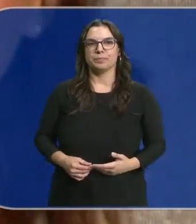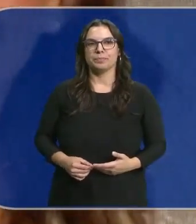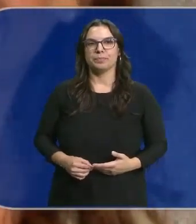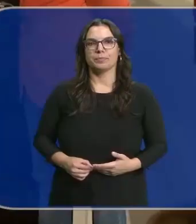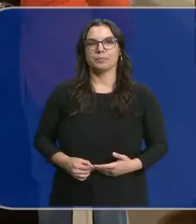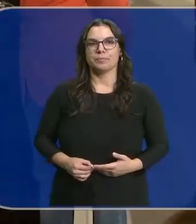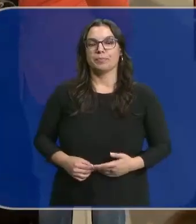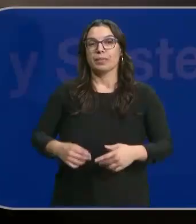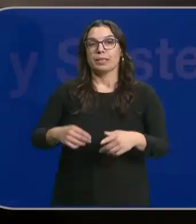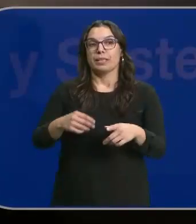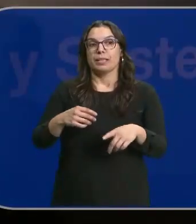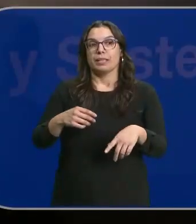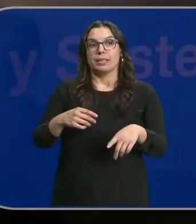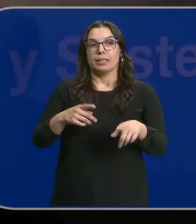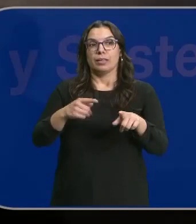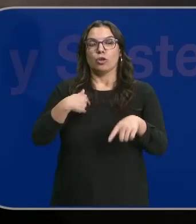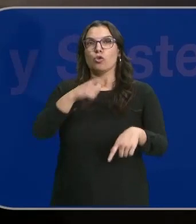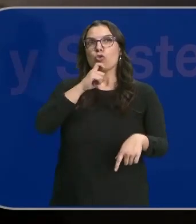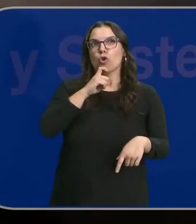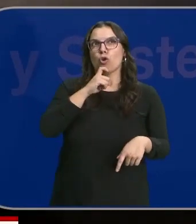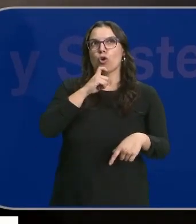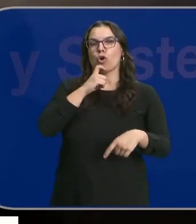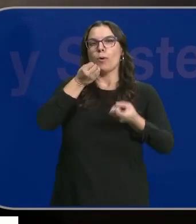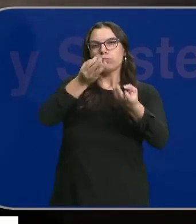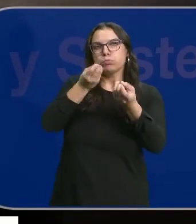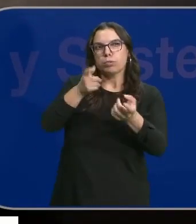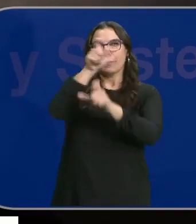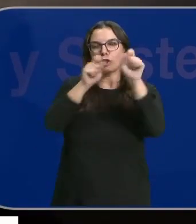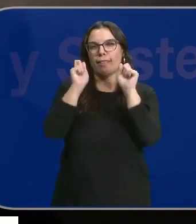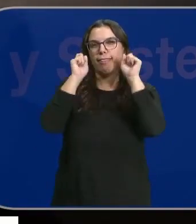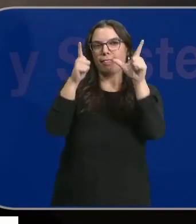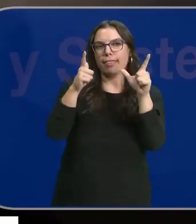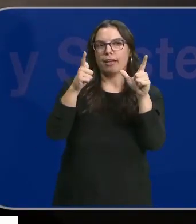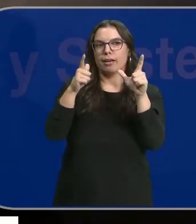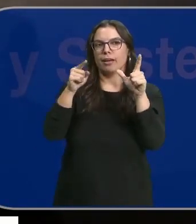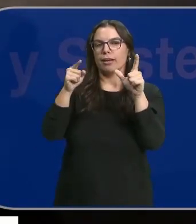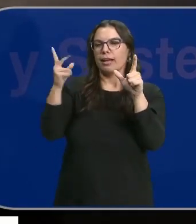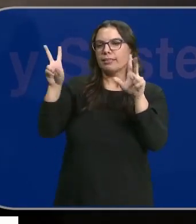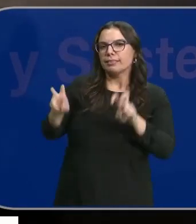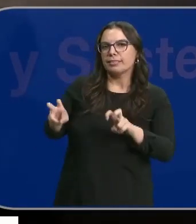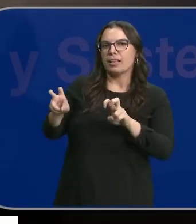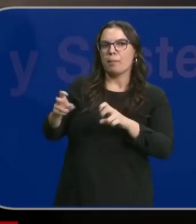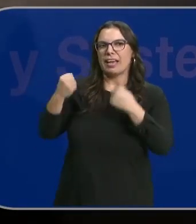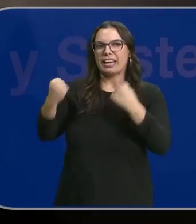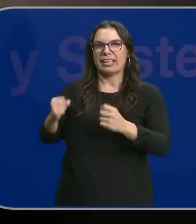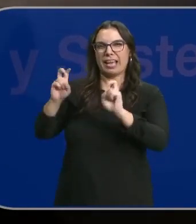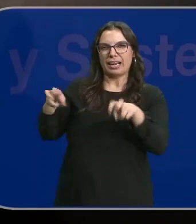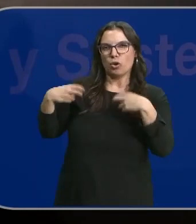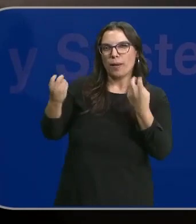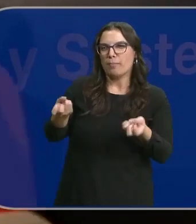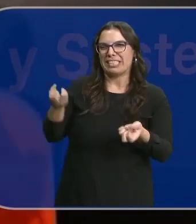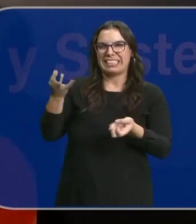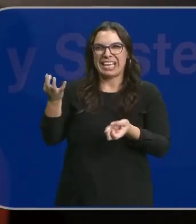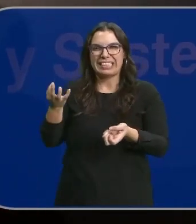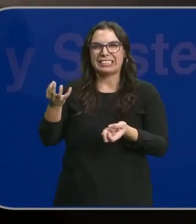Fue un regalo, es decir, cómo podemos acercar a los telespectadores qué es esto de las energías renovables,